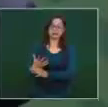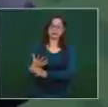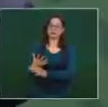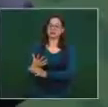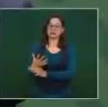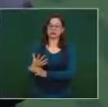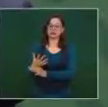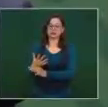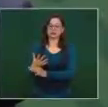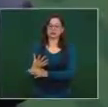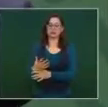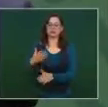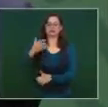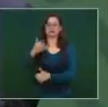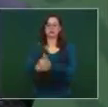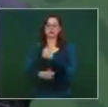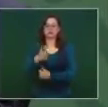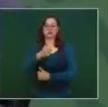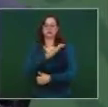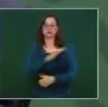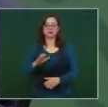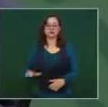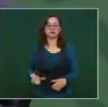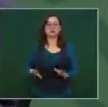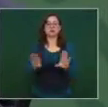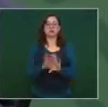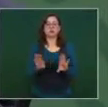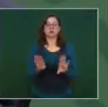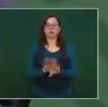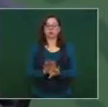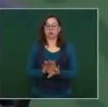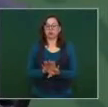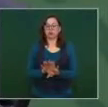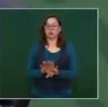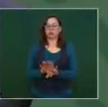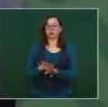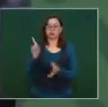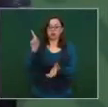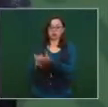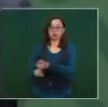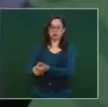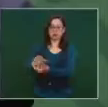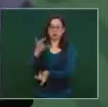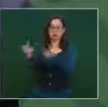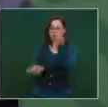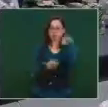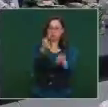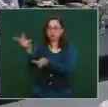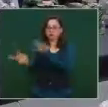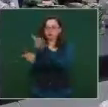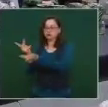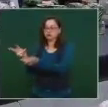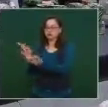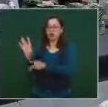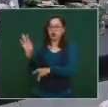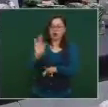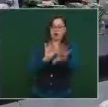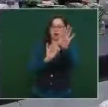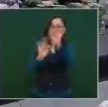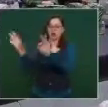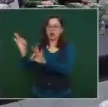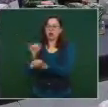a los candidatos mediante encuesta, o sea, está en el estatuto